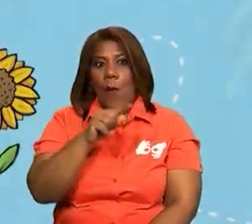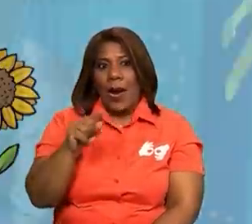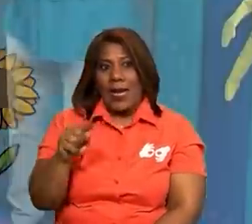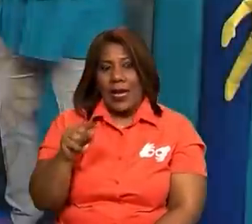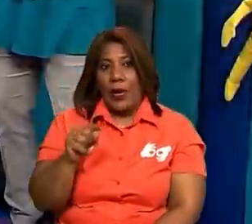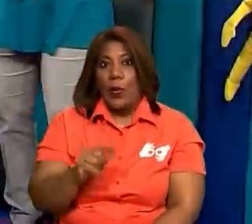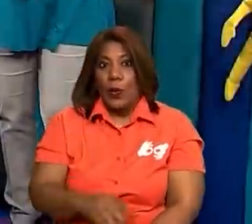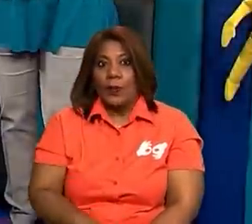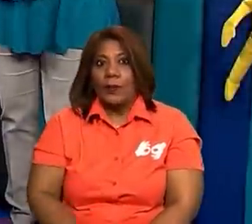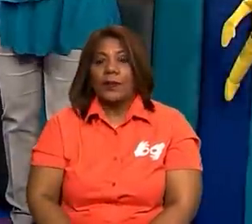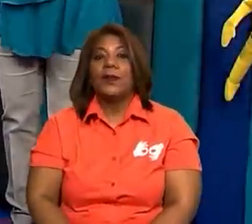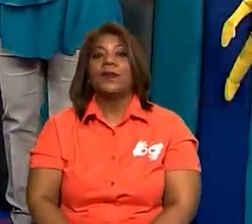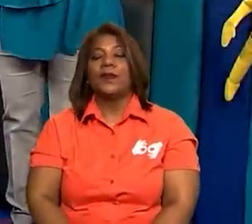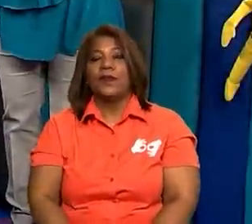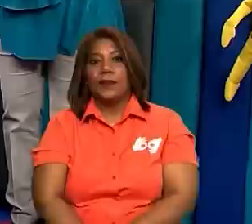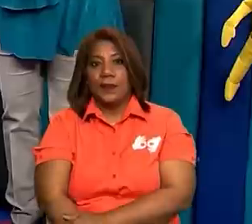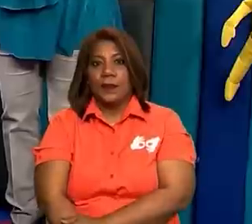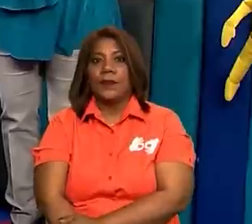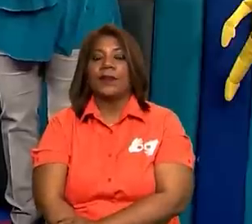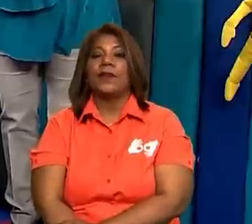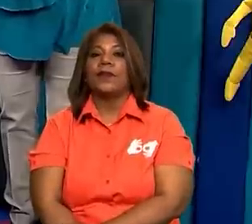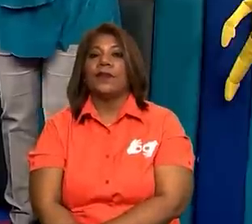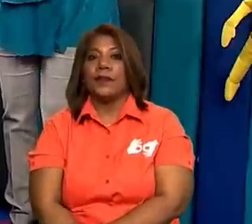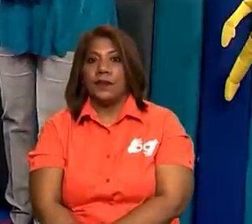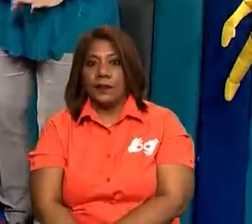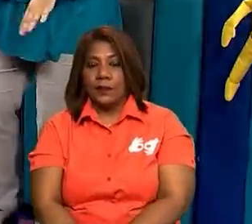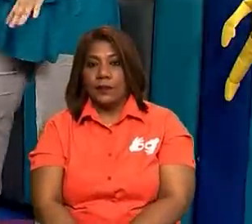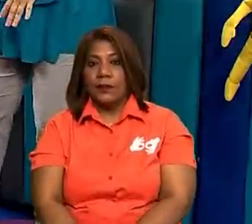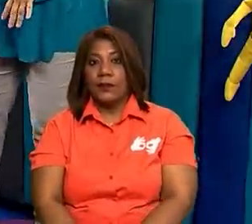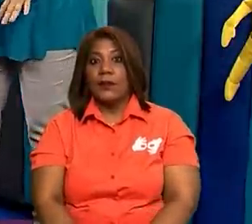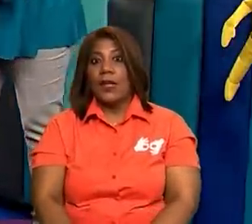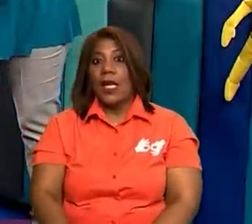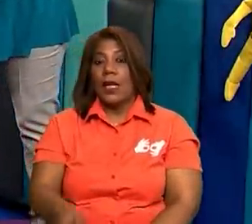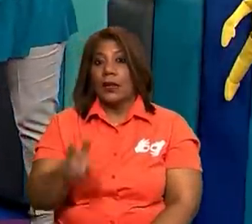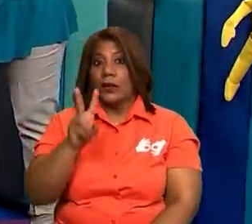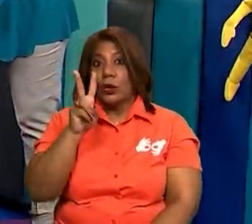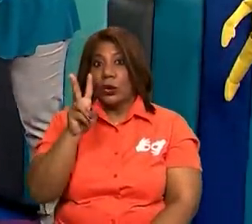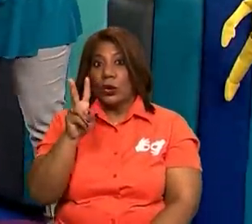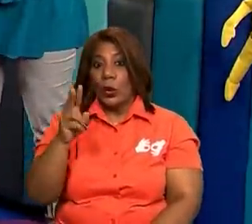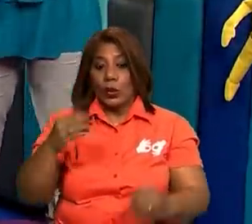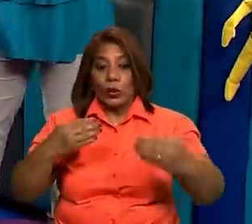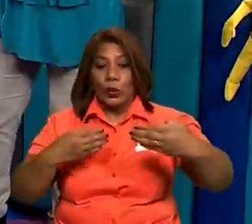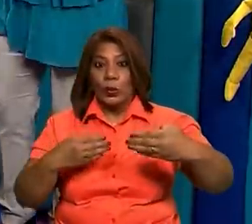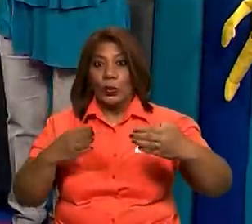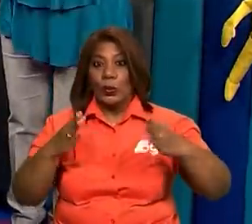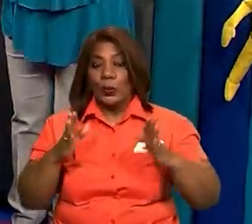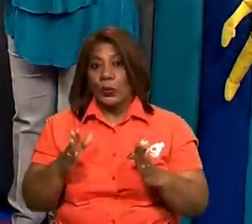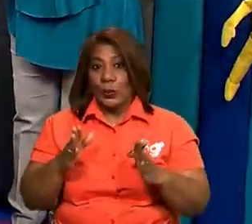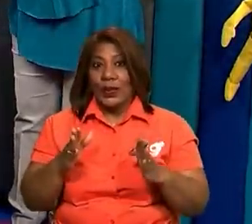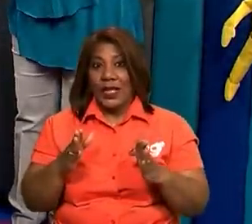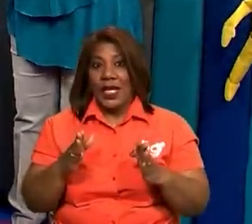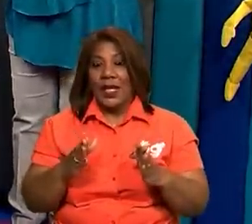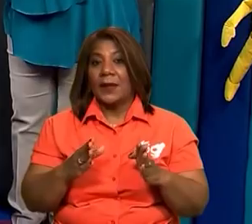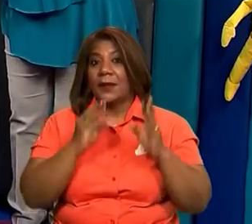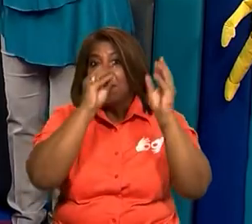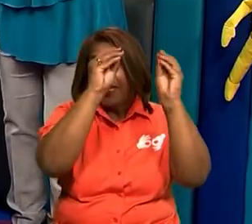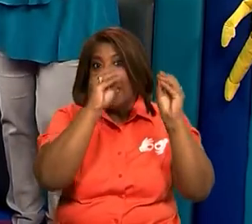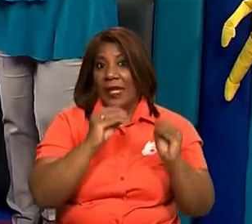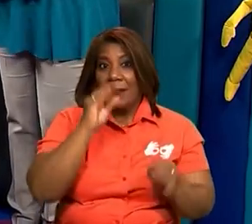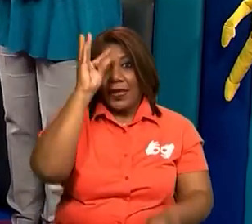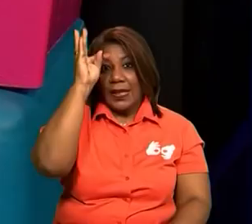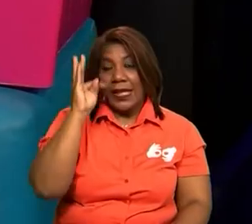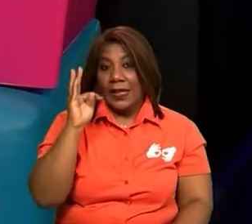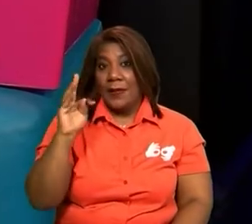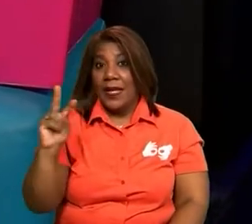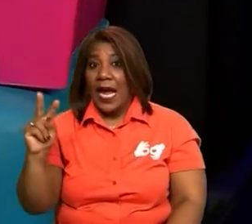Bien. Aquí tenemos dos cajas. Una es para usted, maestra Tamara, y la otra es para mí. Y